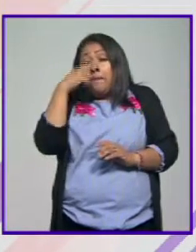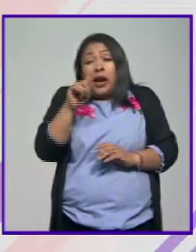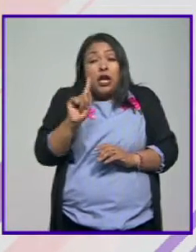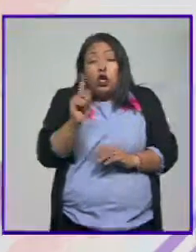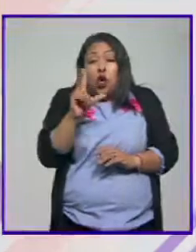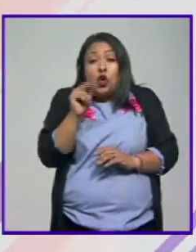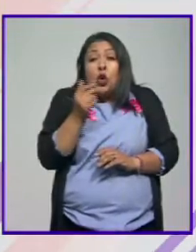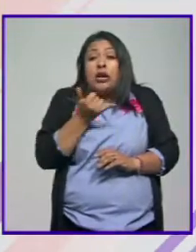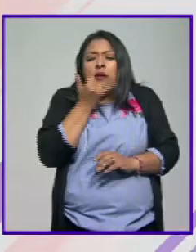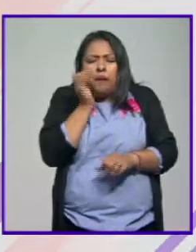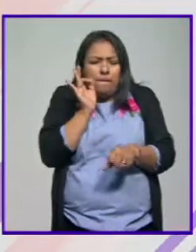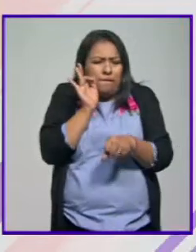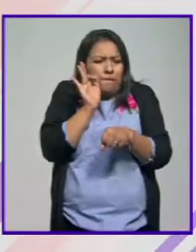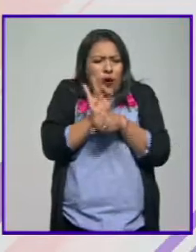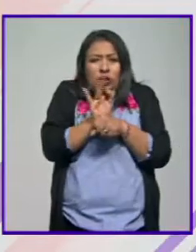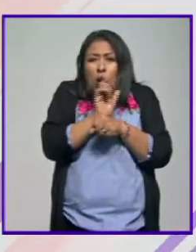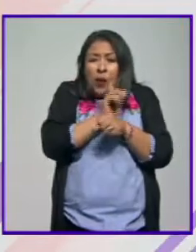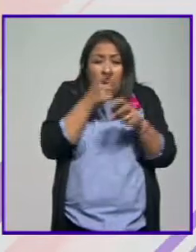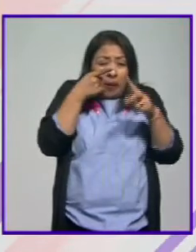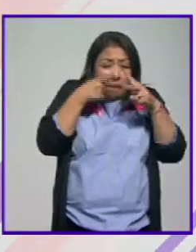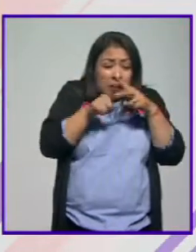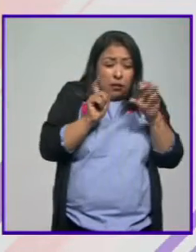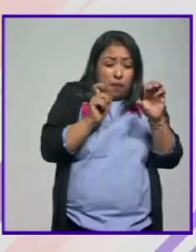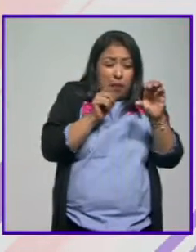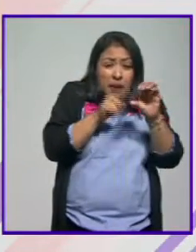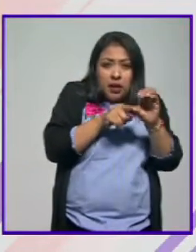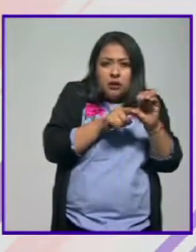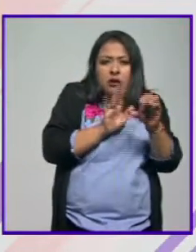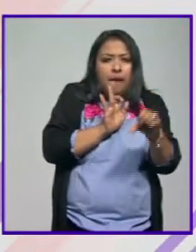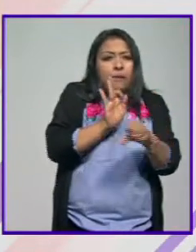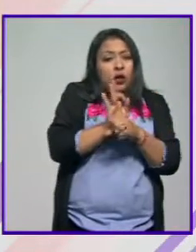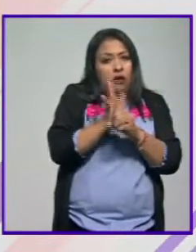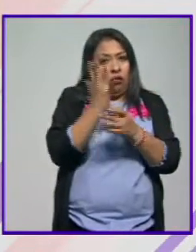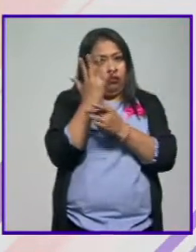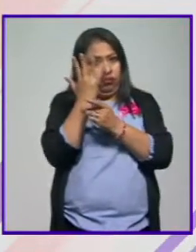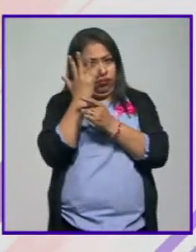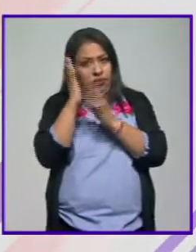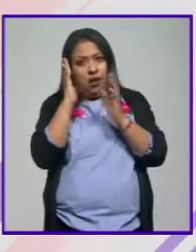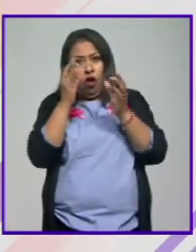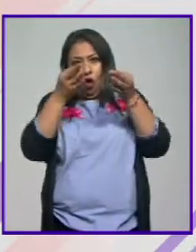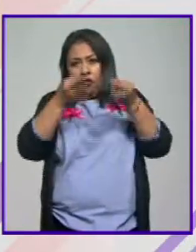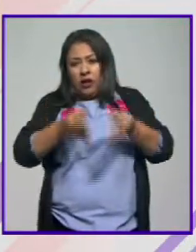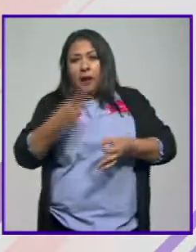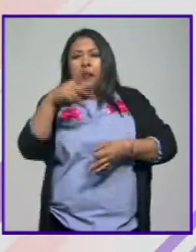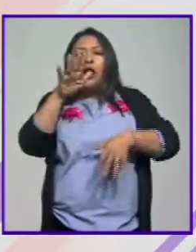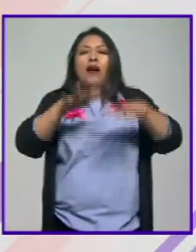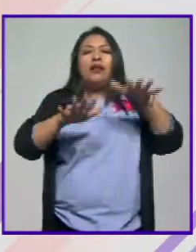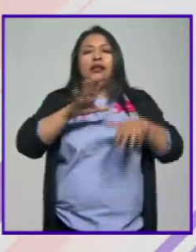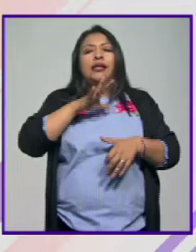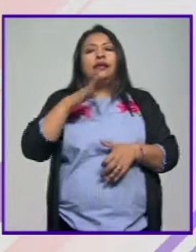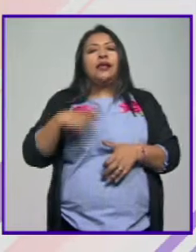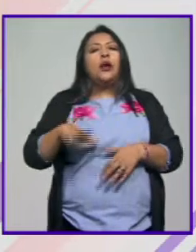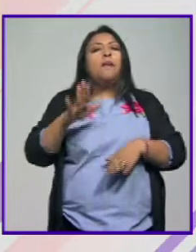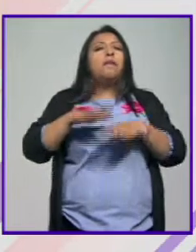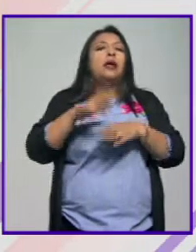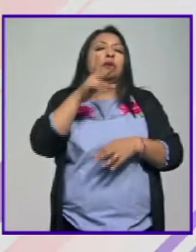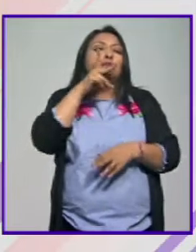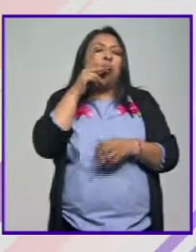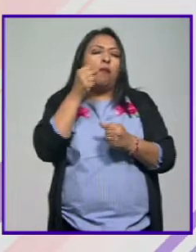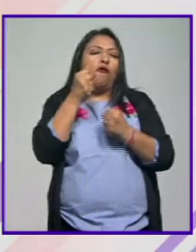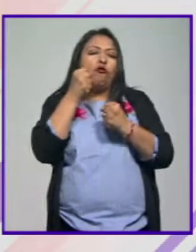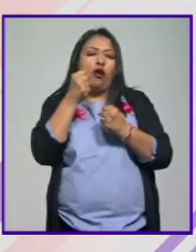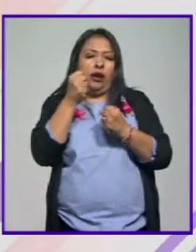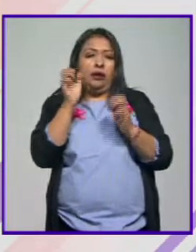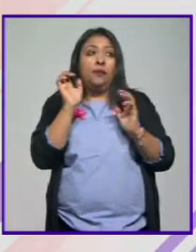lo protejo desde el momento de la concepción. Eso es lo que dice el documento oficial. Pero a veces los católicos somos más papistas que el Papa y en